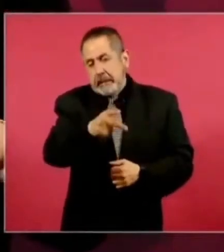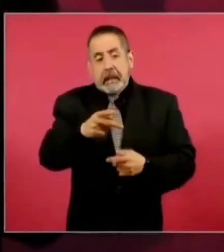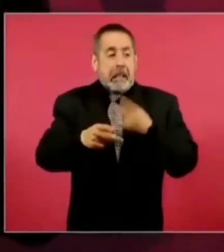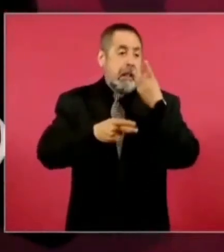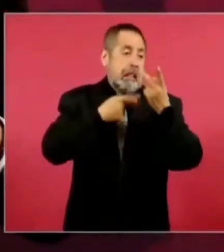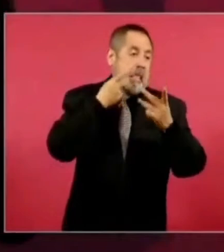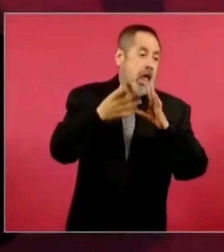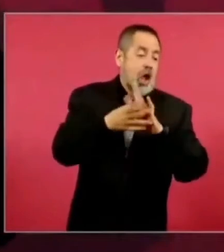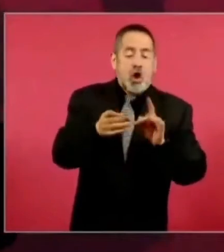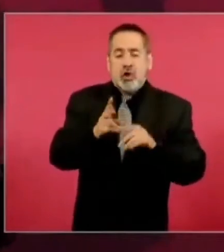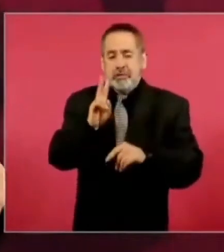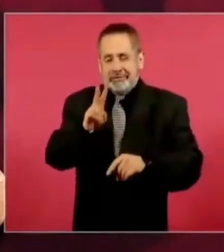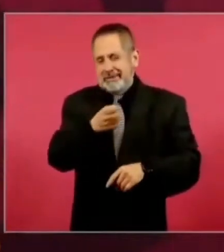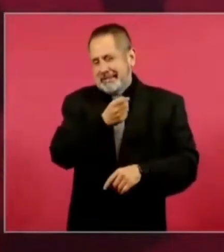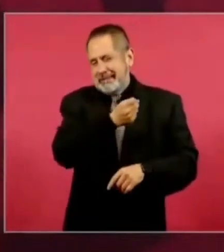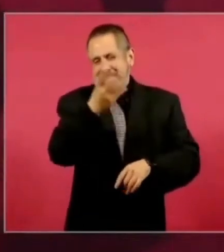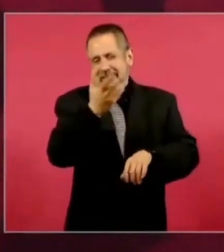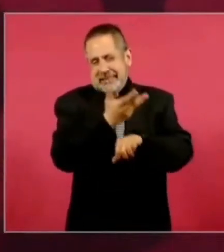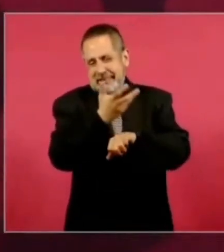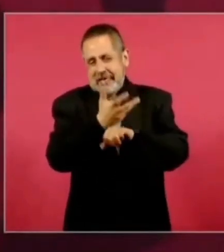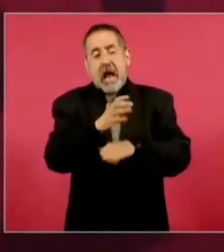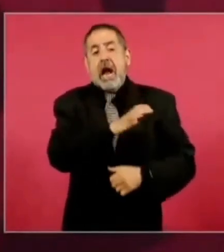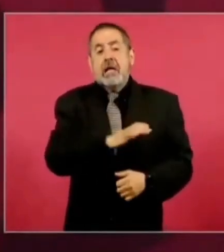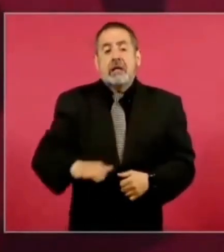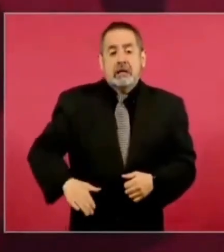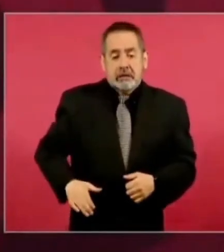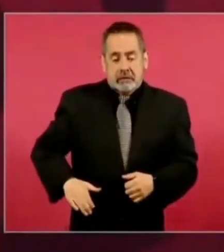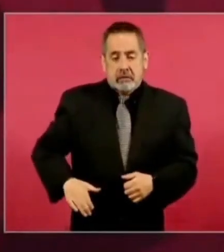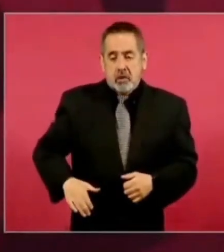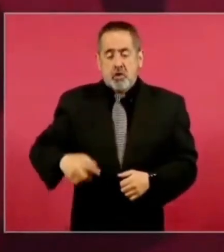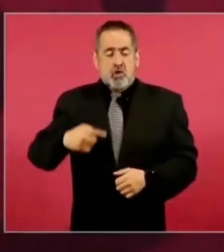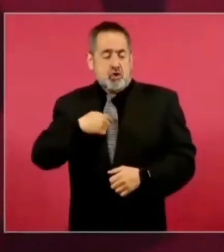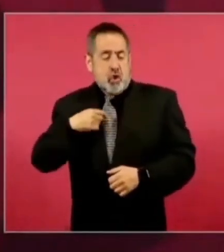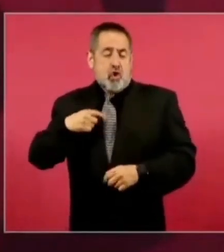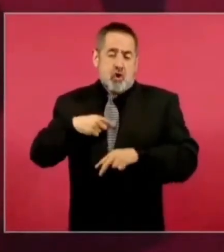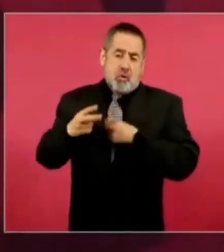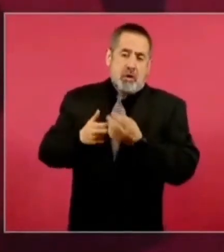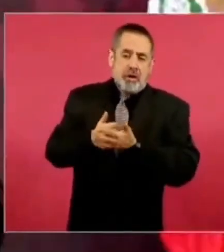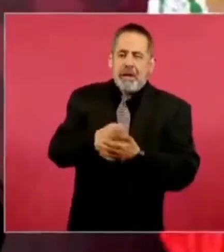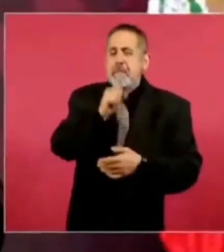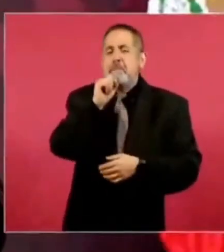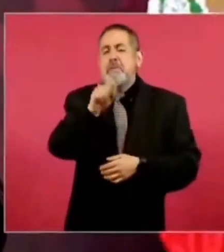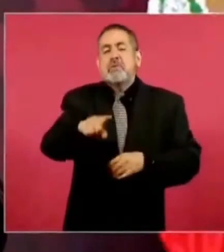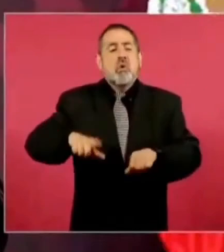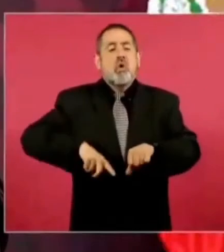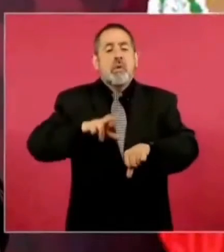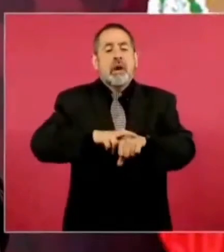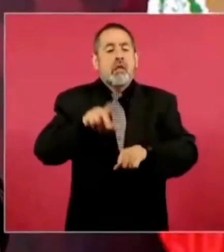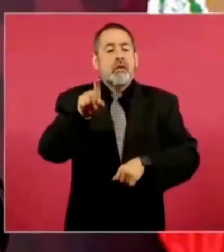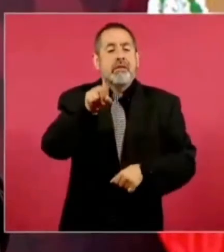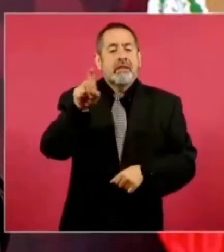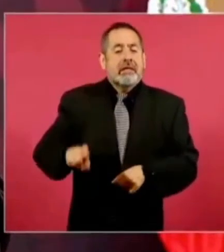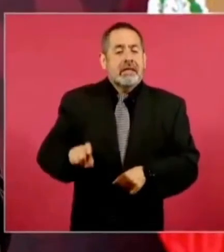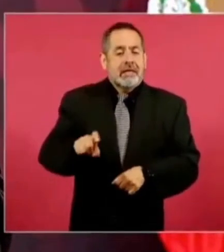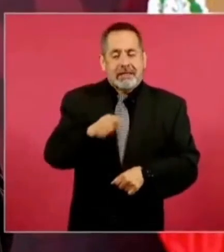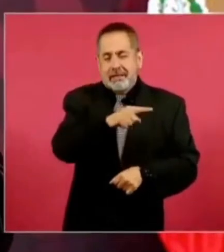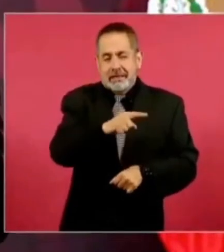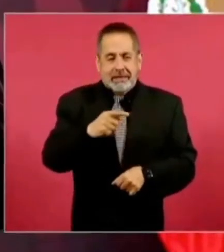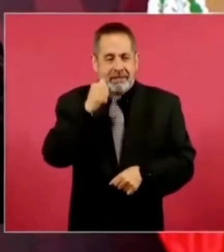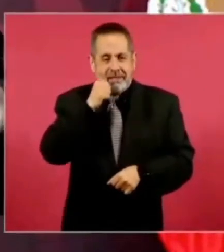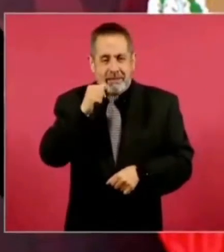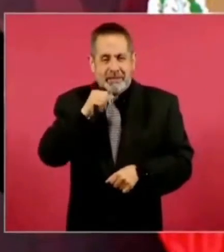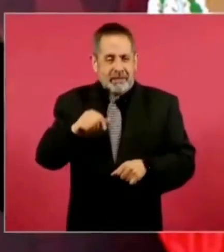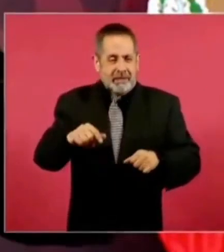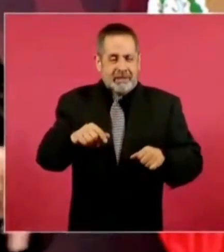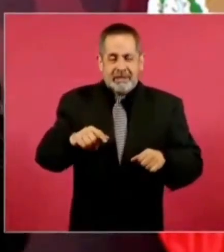los candidatos como el gobernador de Texas que pone